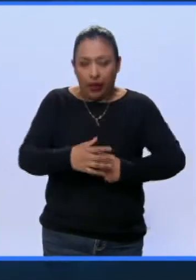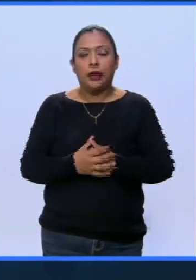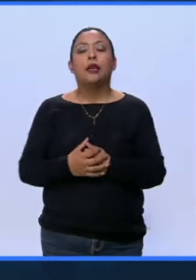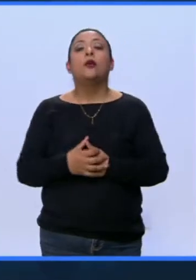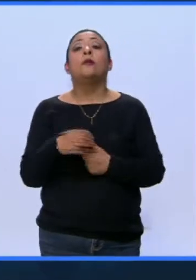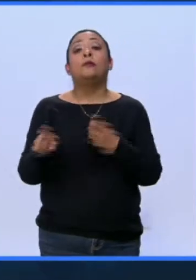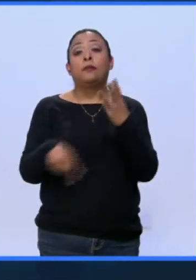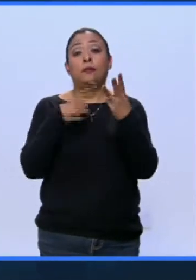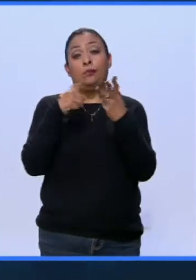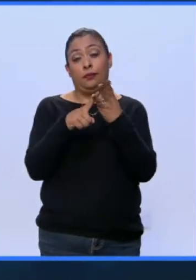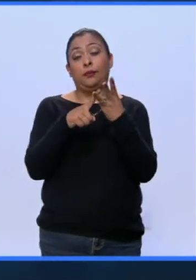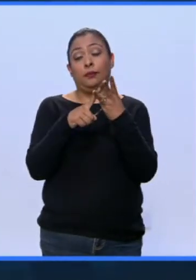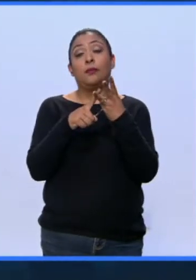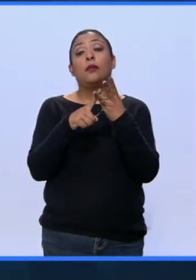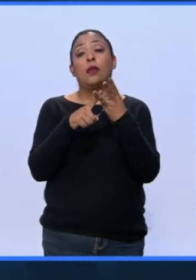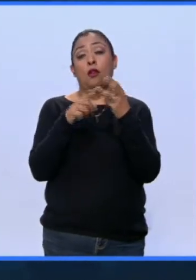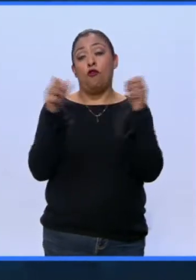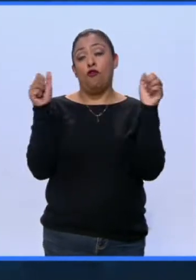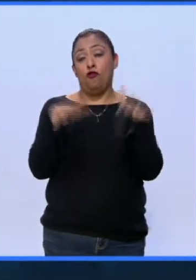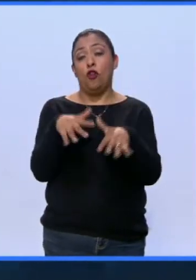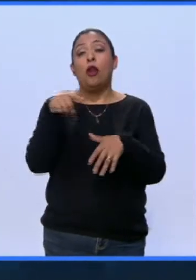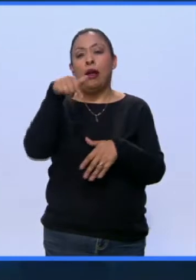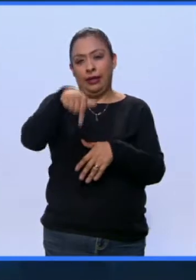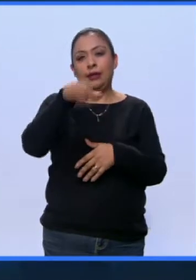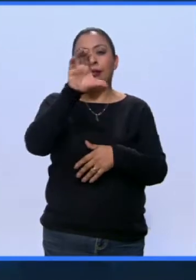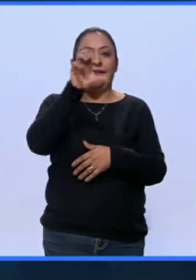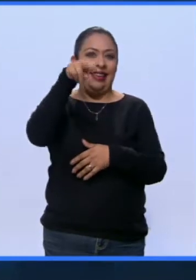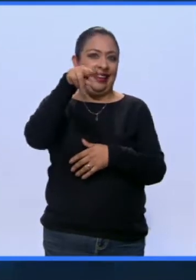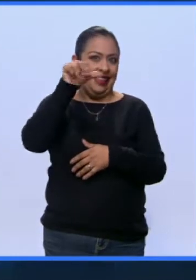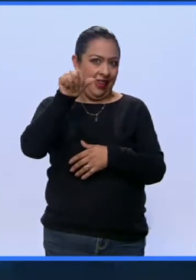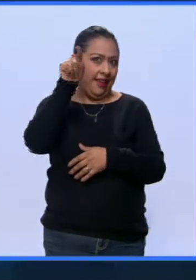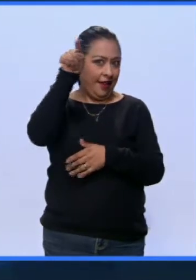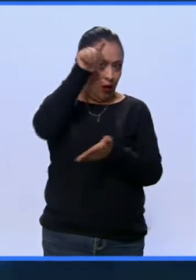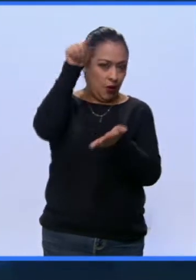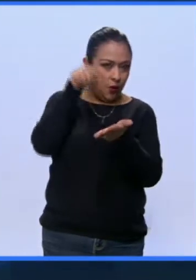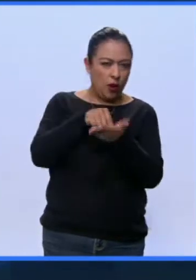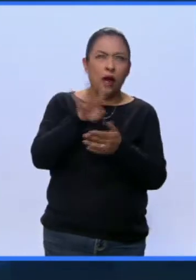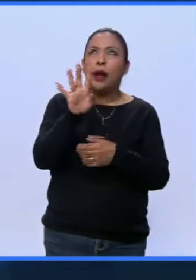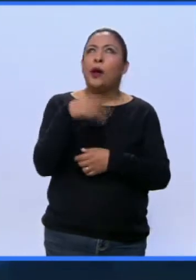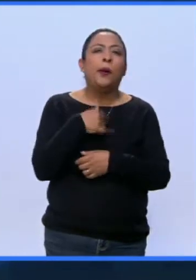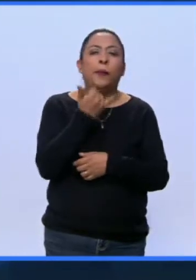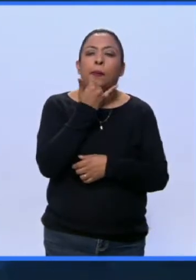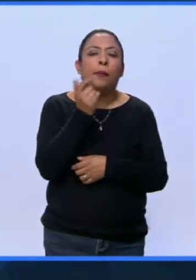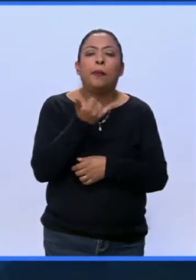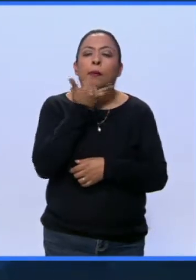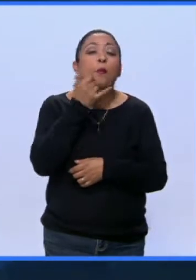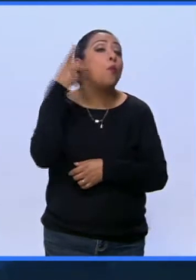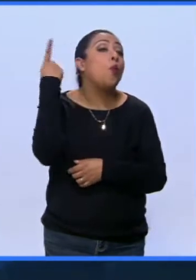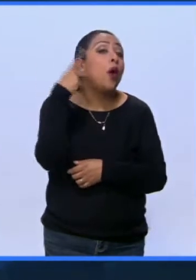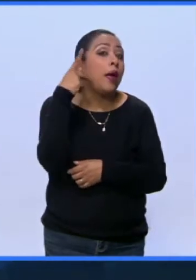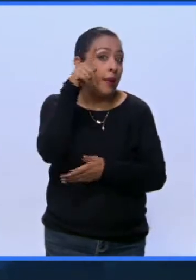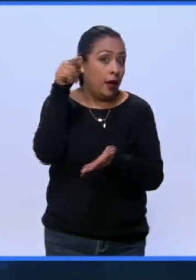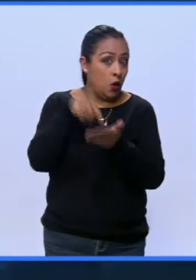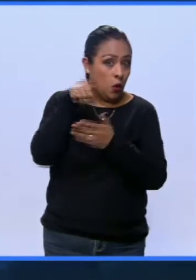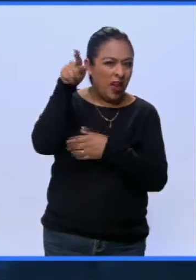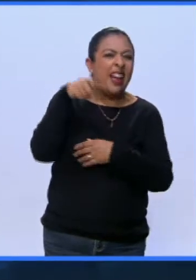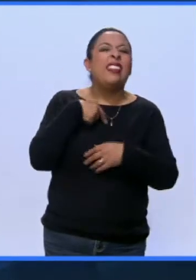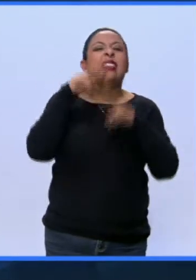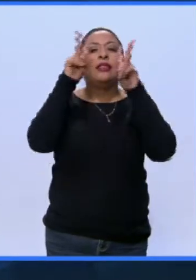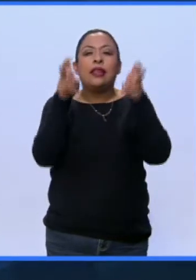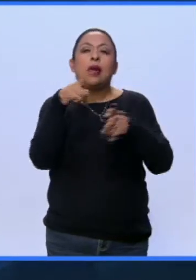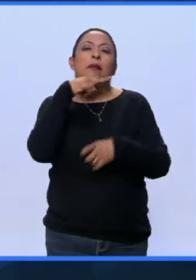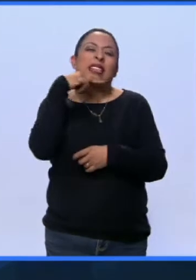El tercer foro ya lo hicimos aquí en el Centro Nacional de las Artes. Ah, no, perdón, en Puebla. Lo hicimos en Puebla y fue de chiles,